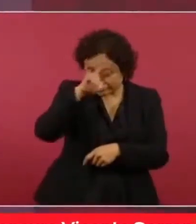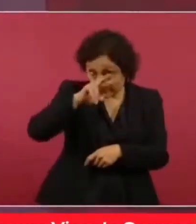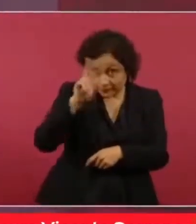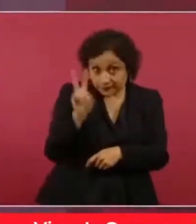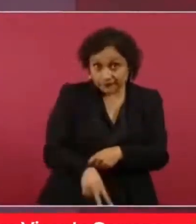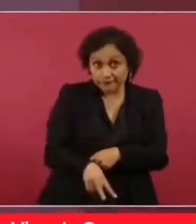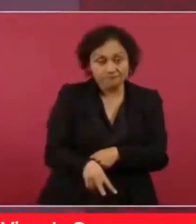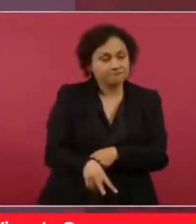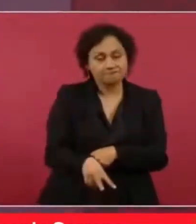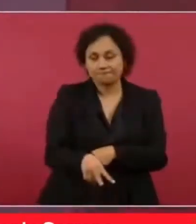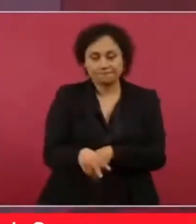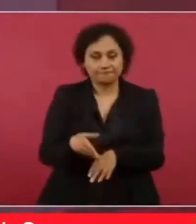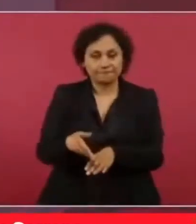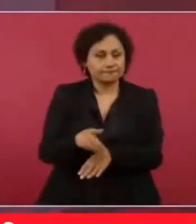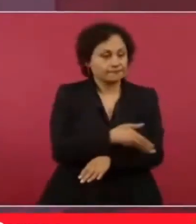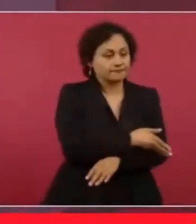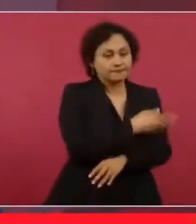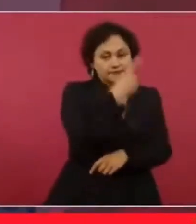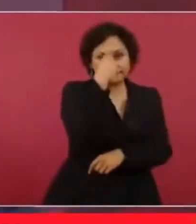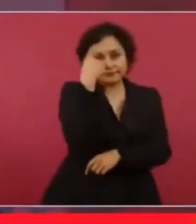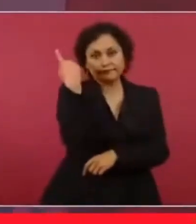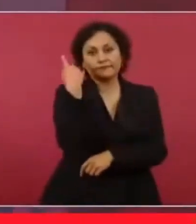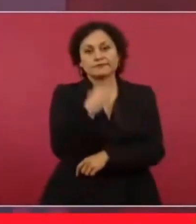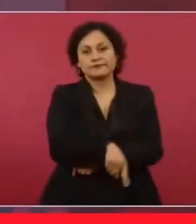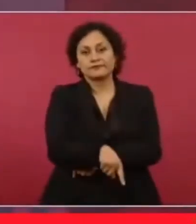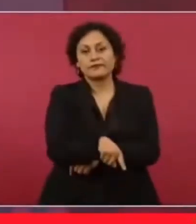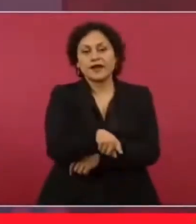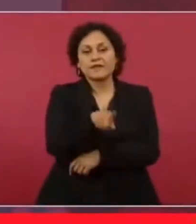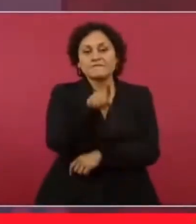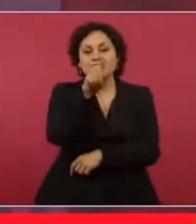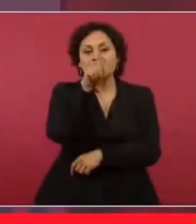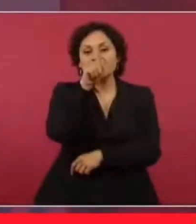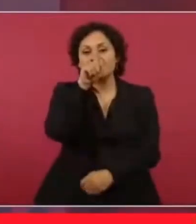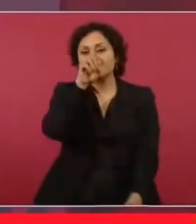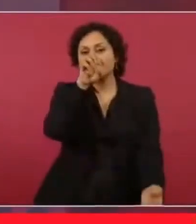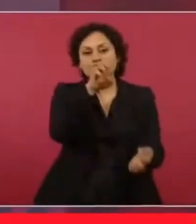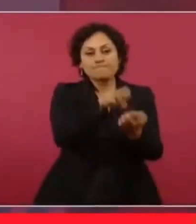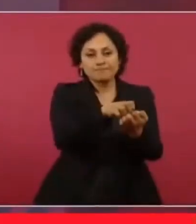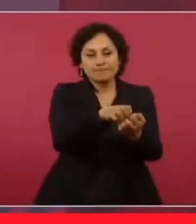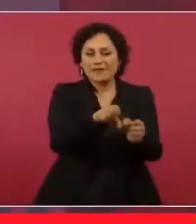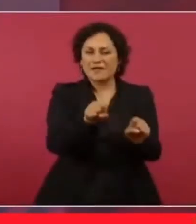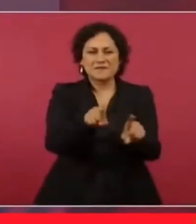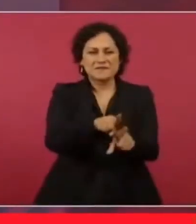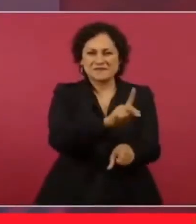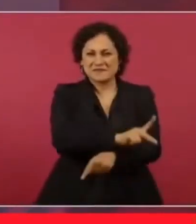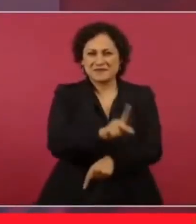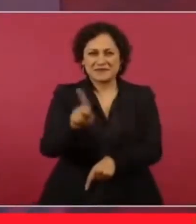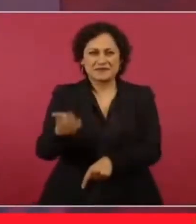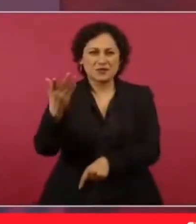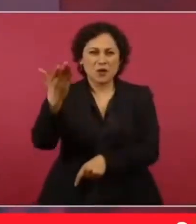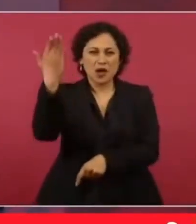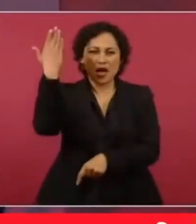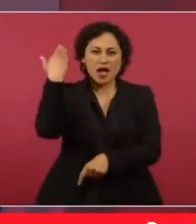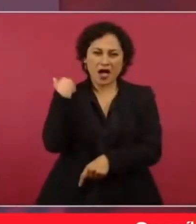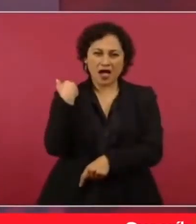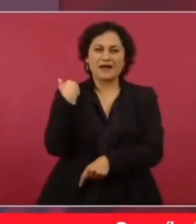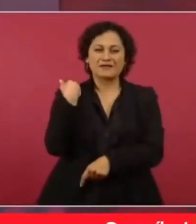Es un poco lo que sucedió con los bloques que se entregaron para la explotación petrolera cuando se privatizaron